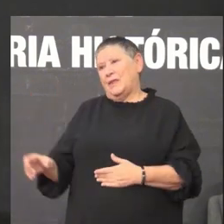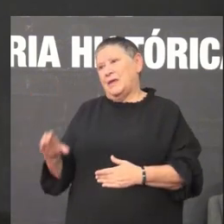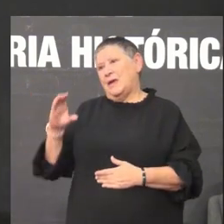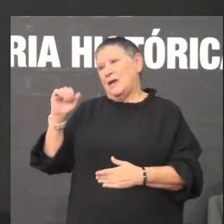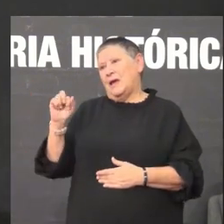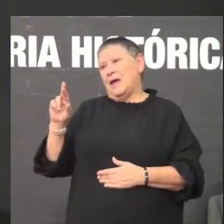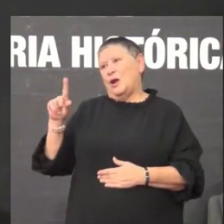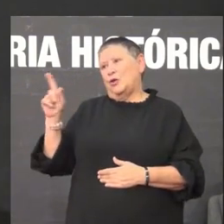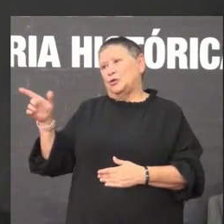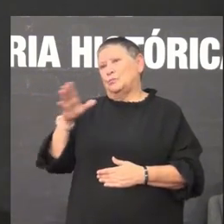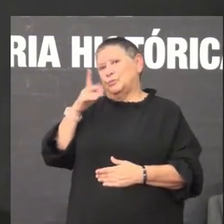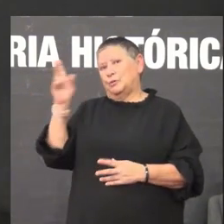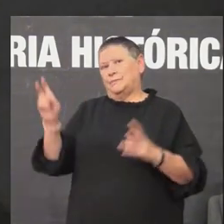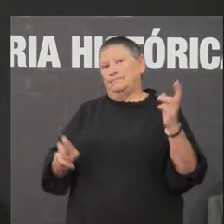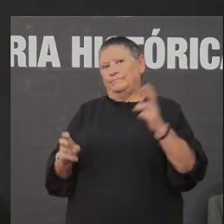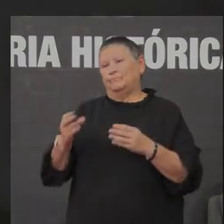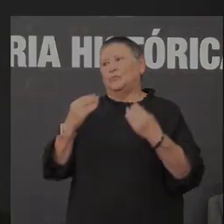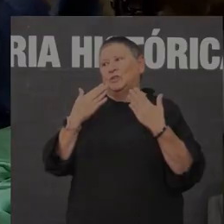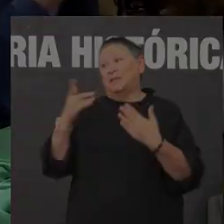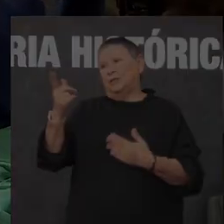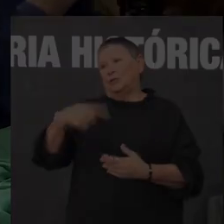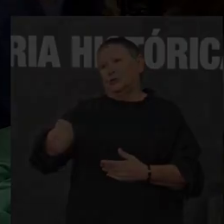por por por por